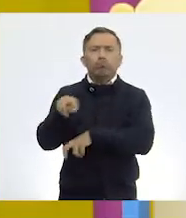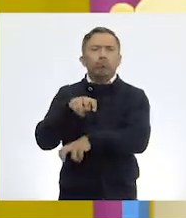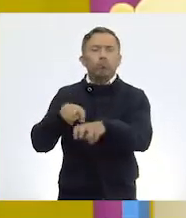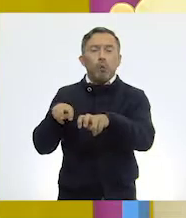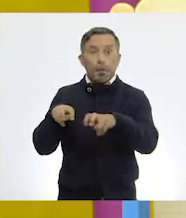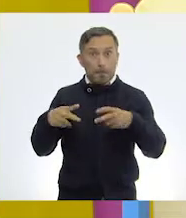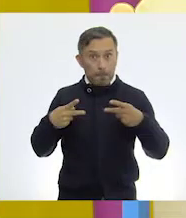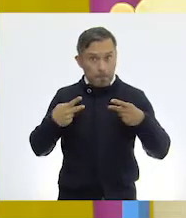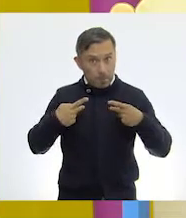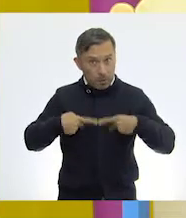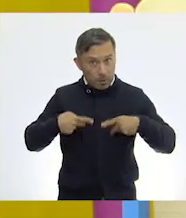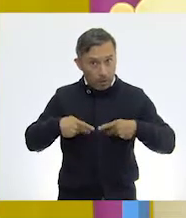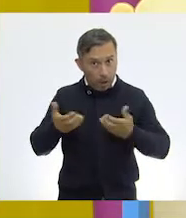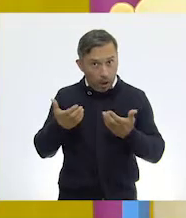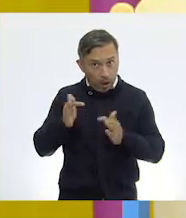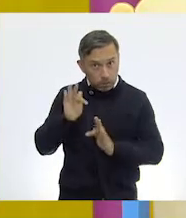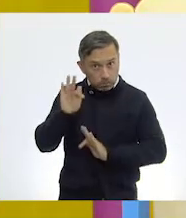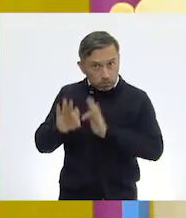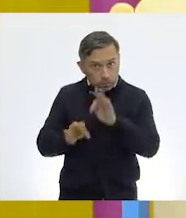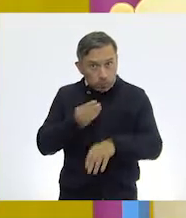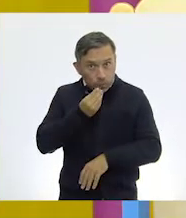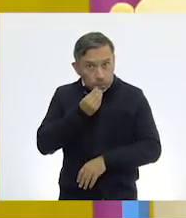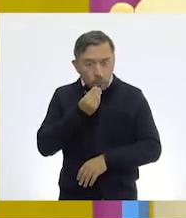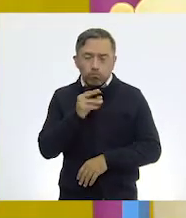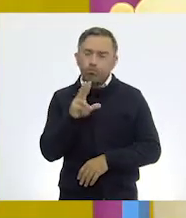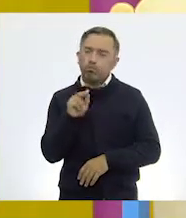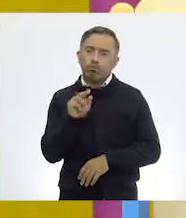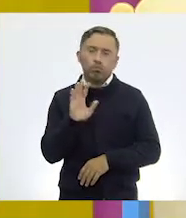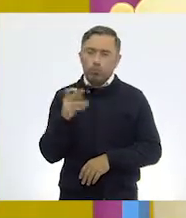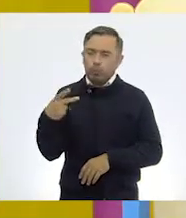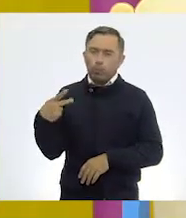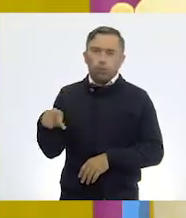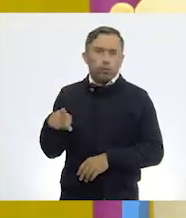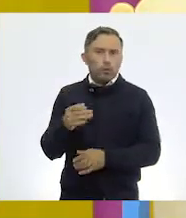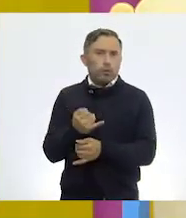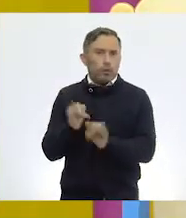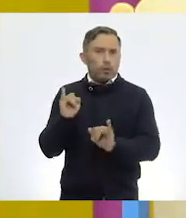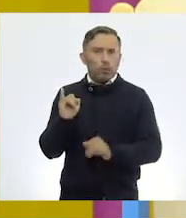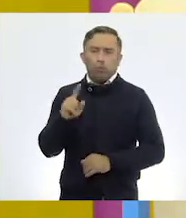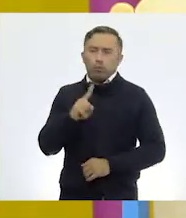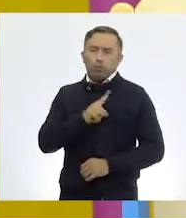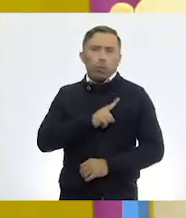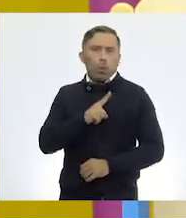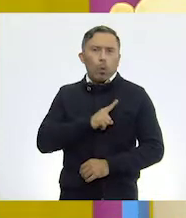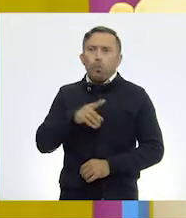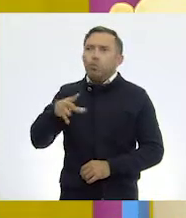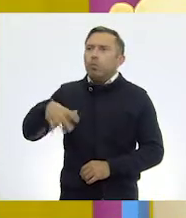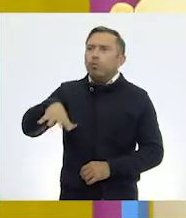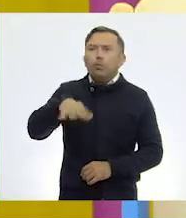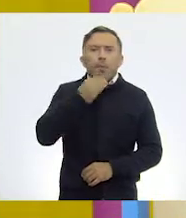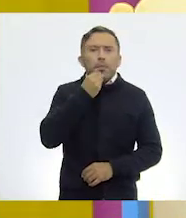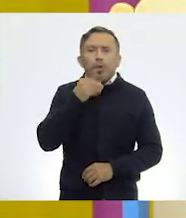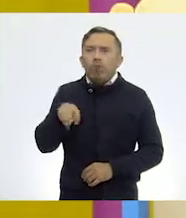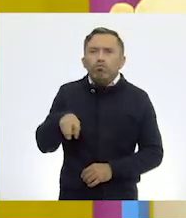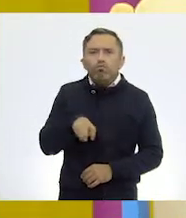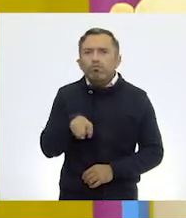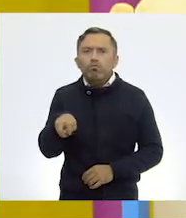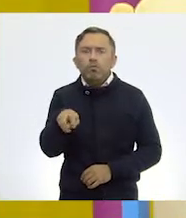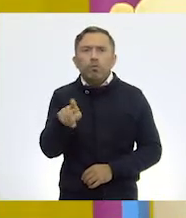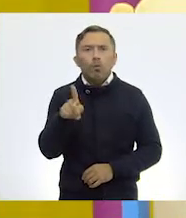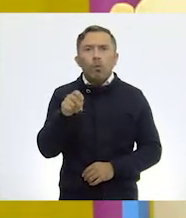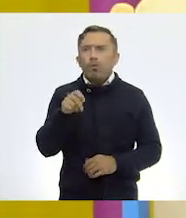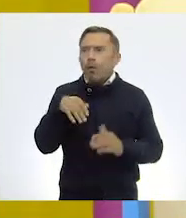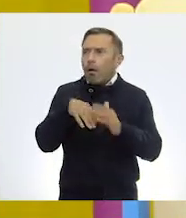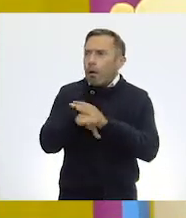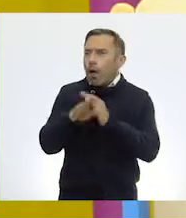propio alimento. Y además, buscan también su lugar de resguardo. Quiere decir que el lugar en el que viven lo buscan